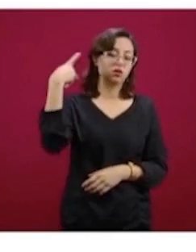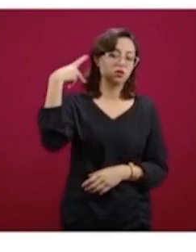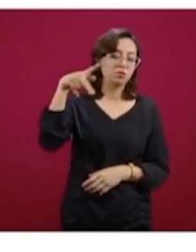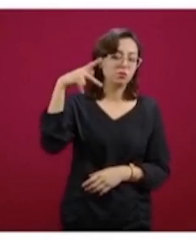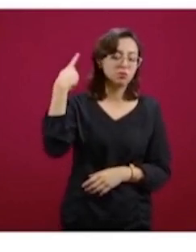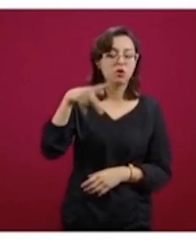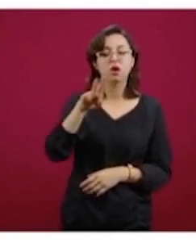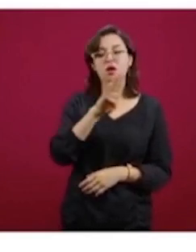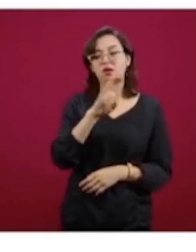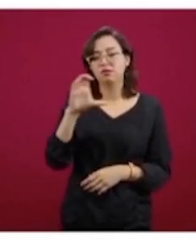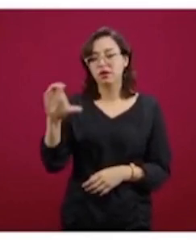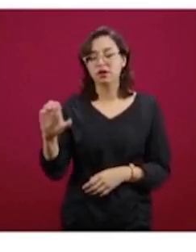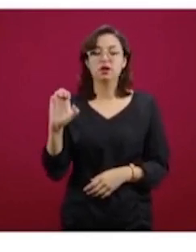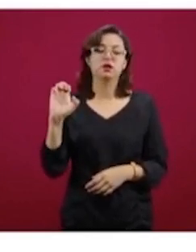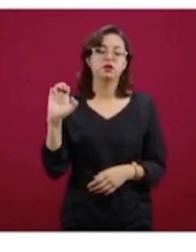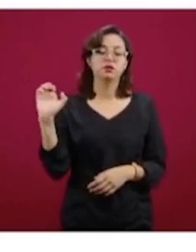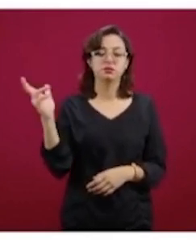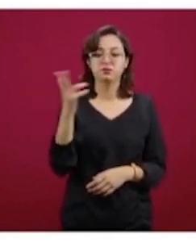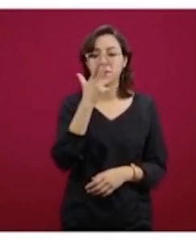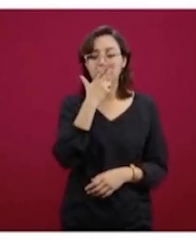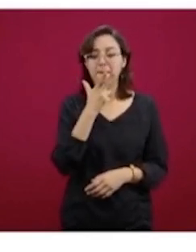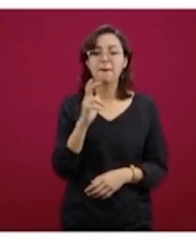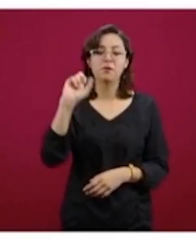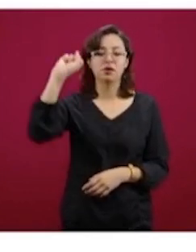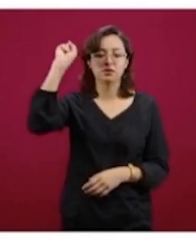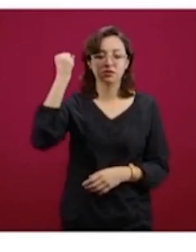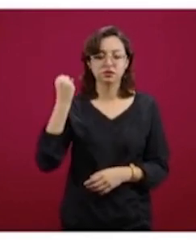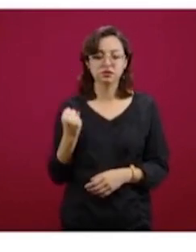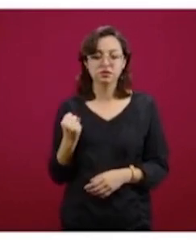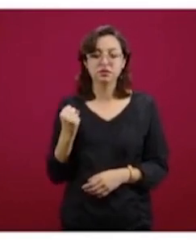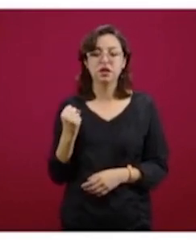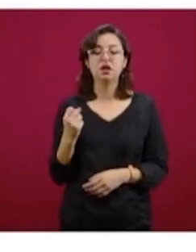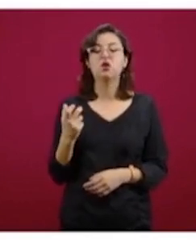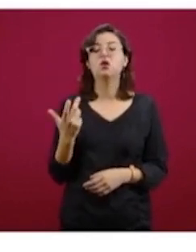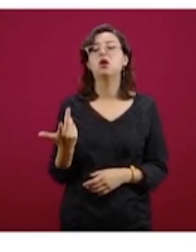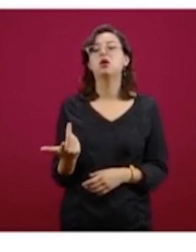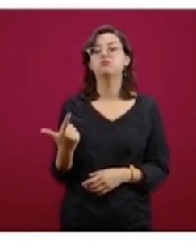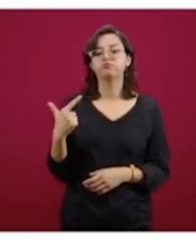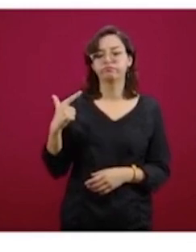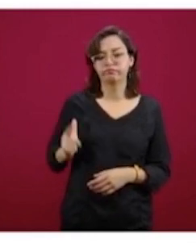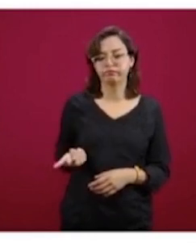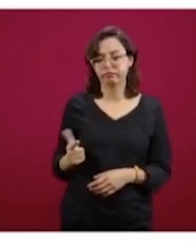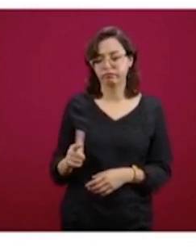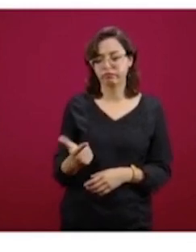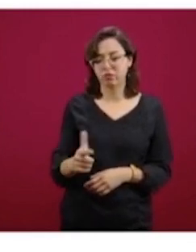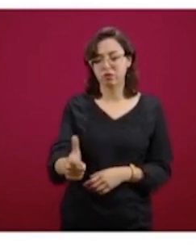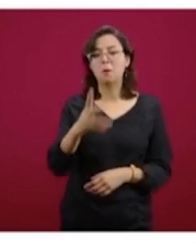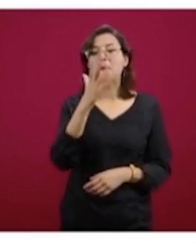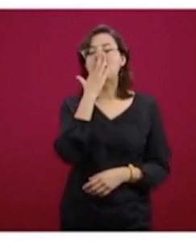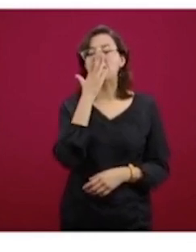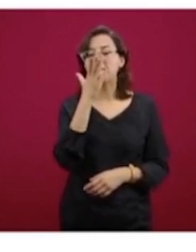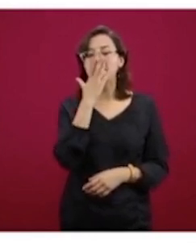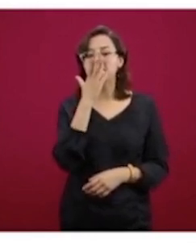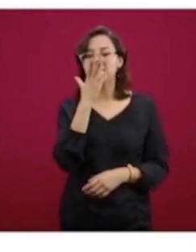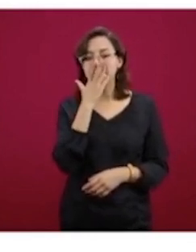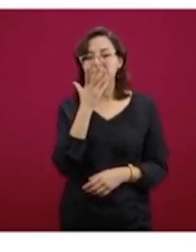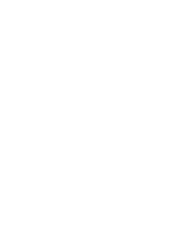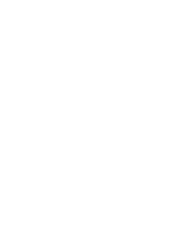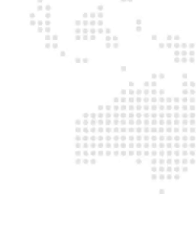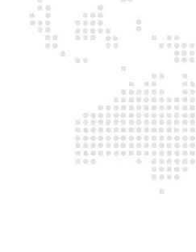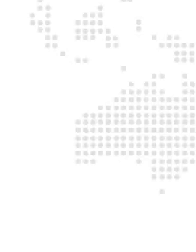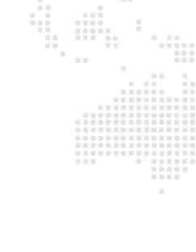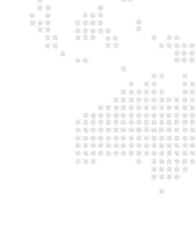Baja California, Chihuahua, Sinaloa, incluso Guanajuato, Sonora también, números